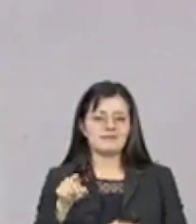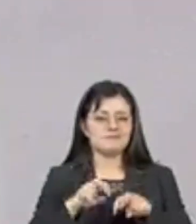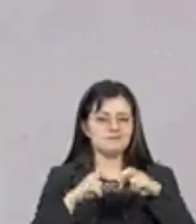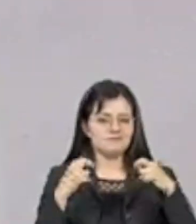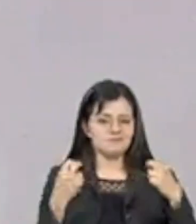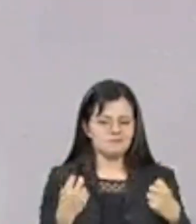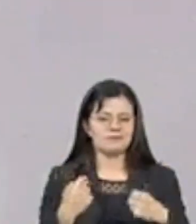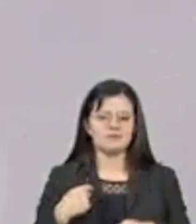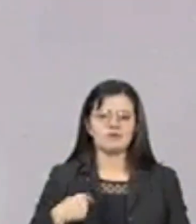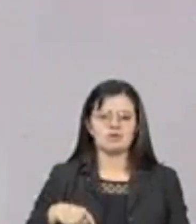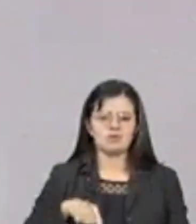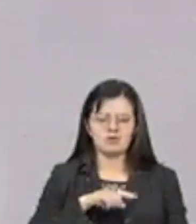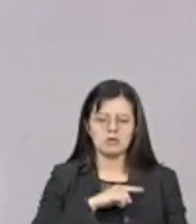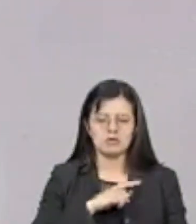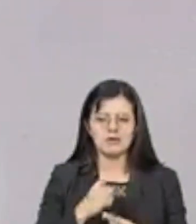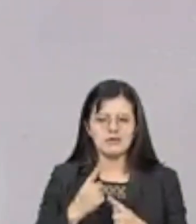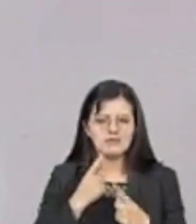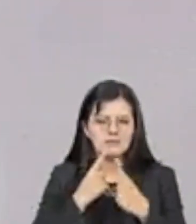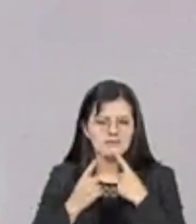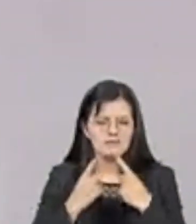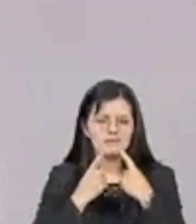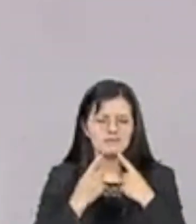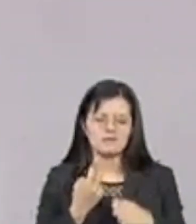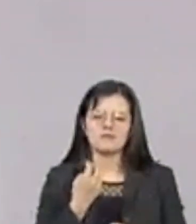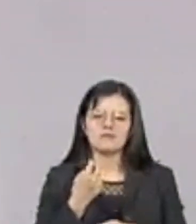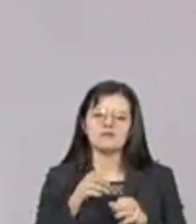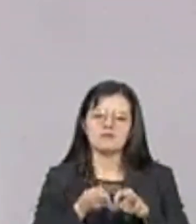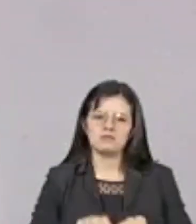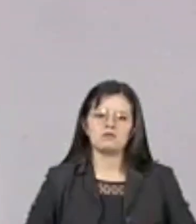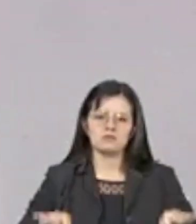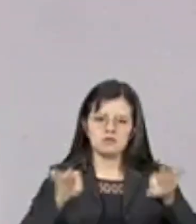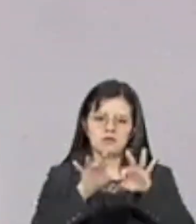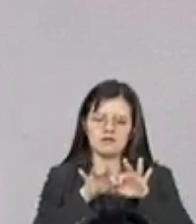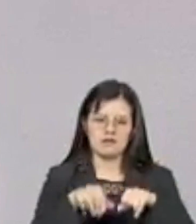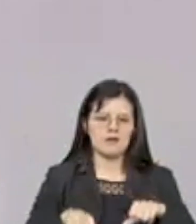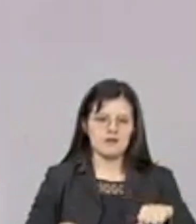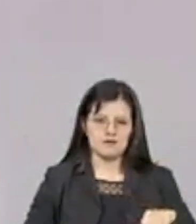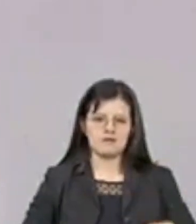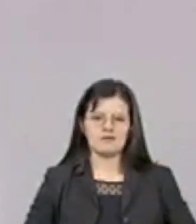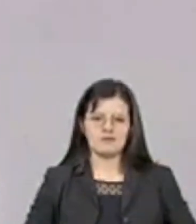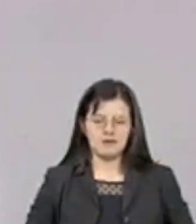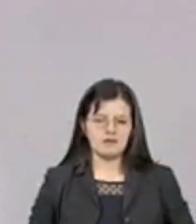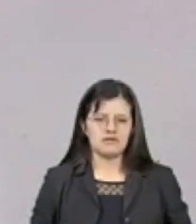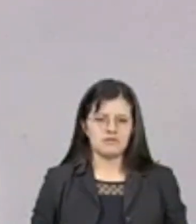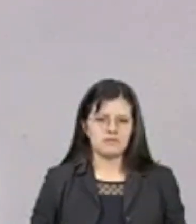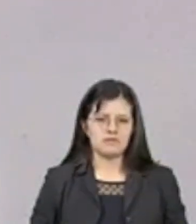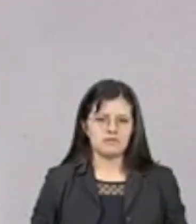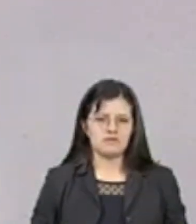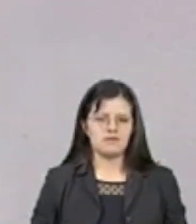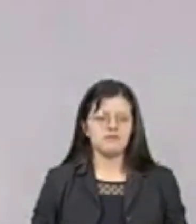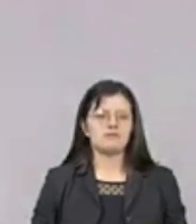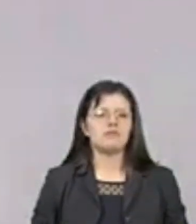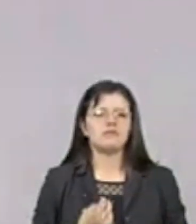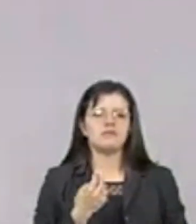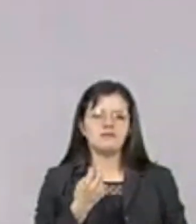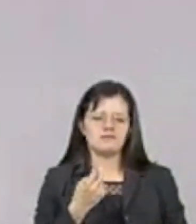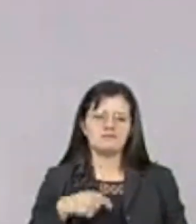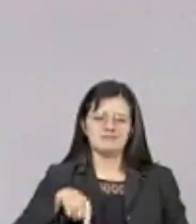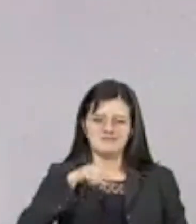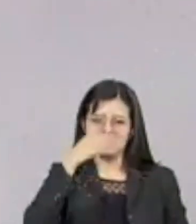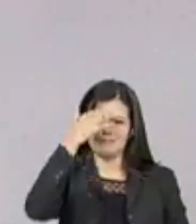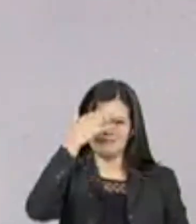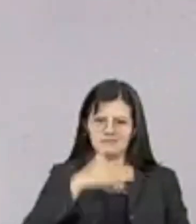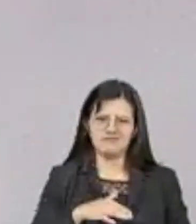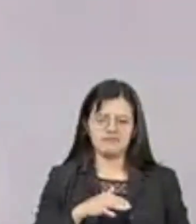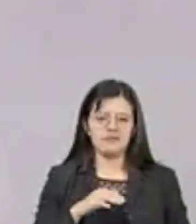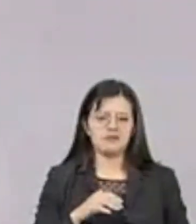nosotros es obvio que es tan importante esta actividad y también esta es una de las cosas, somos una de estas